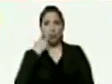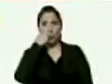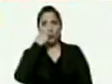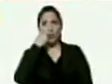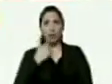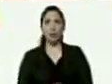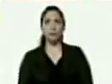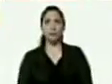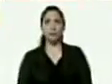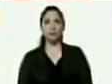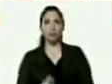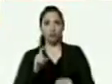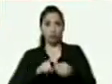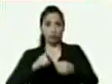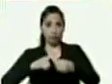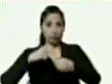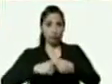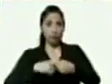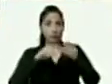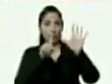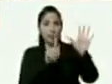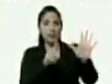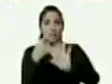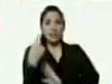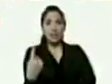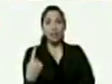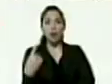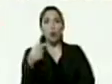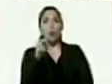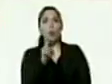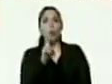integrado por 61 vc